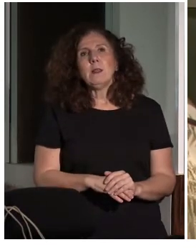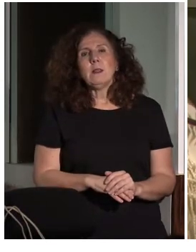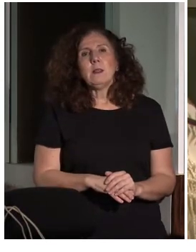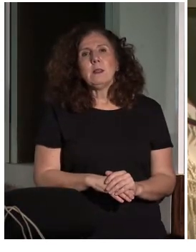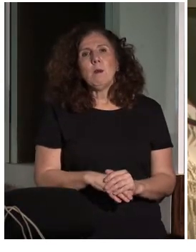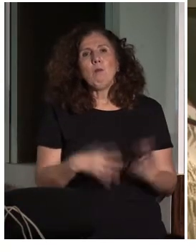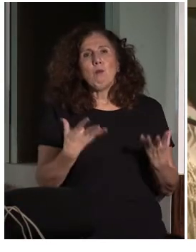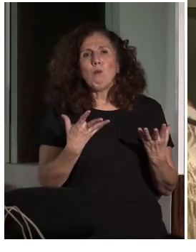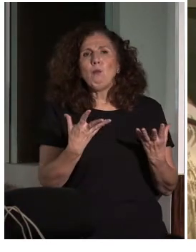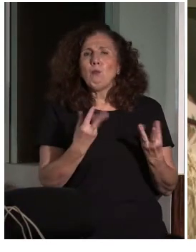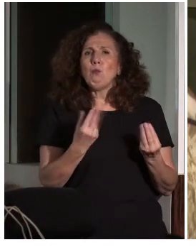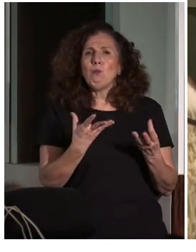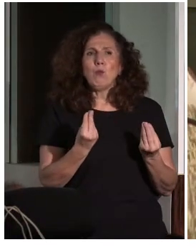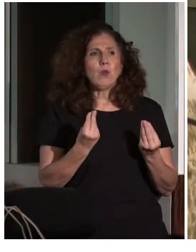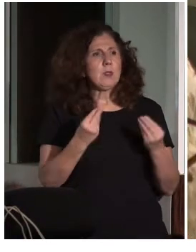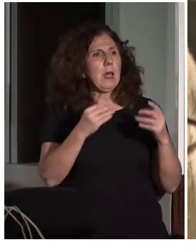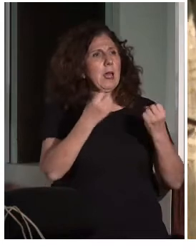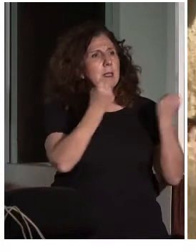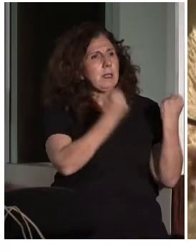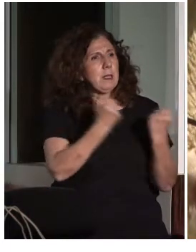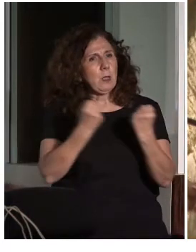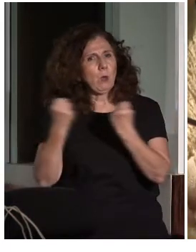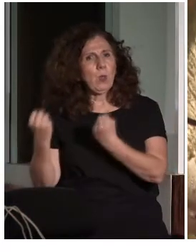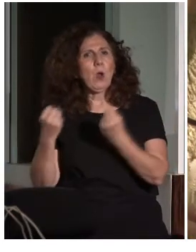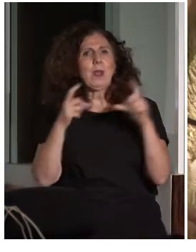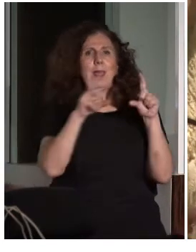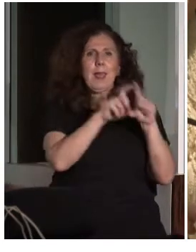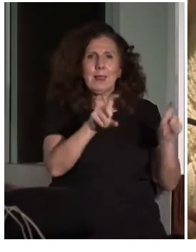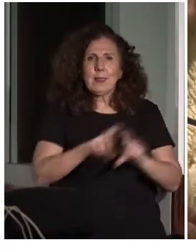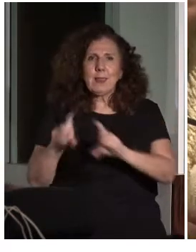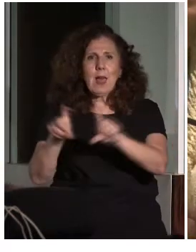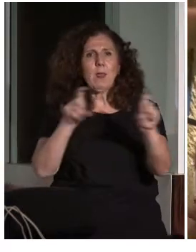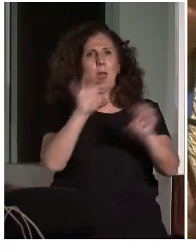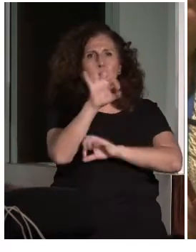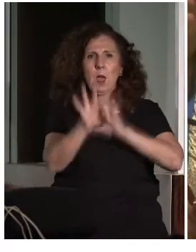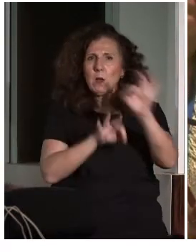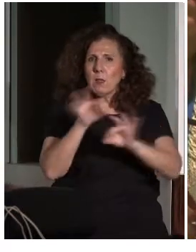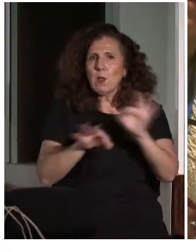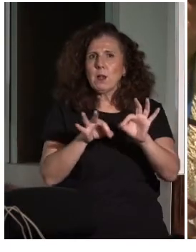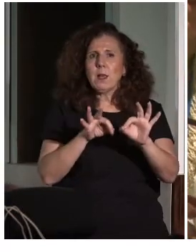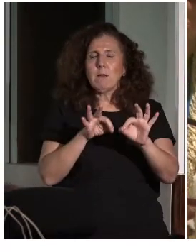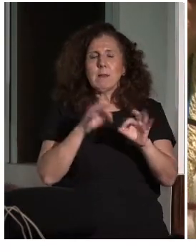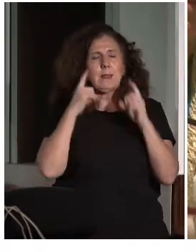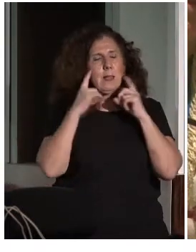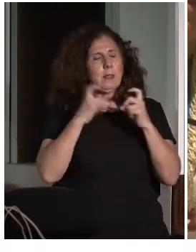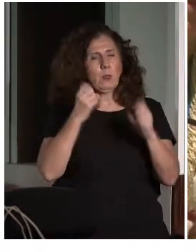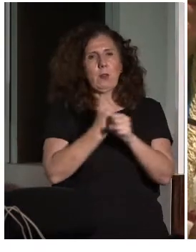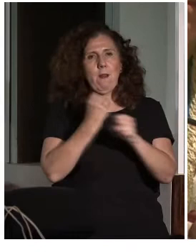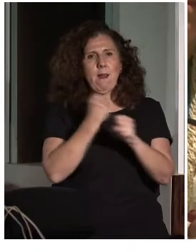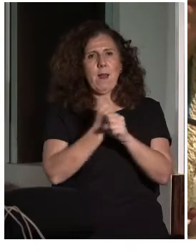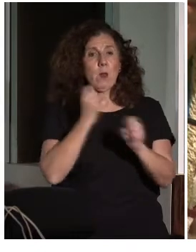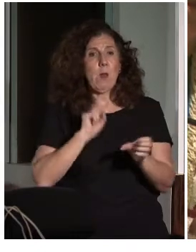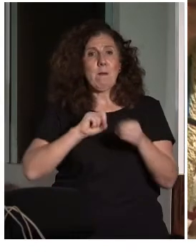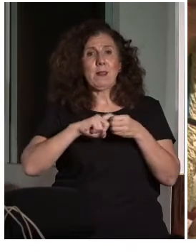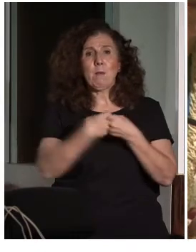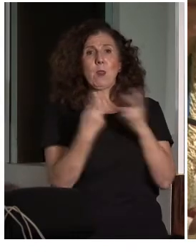desde muchas entidades se están ya haciendo, se está trabajando en la participación activa en el patrimonio. Tanto es así que